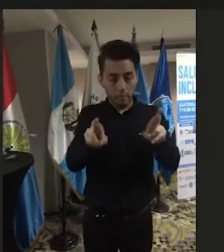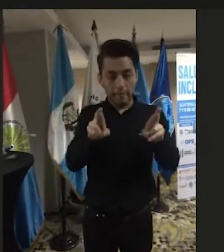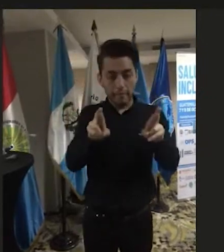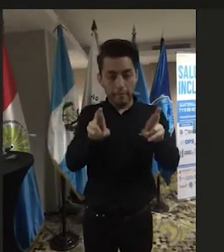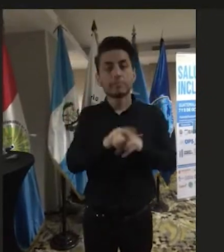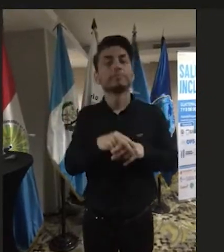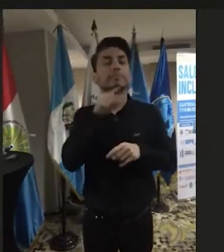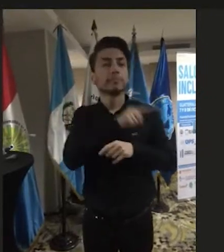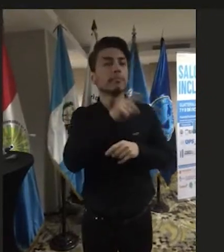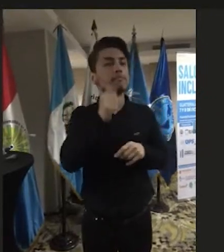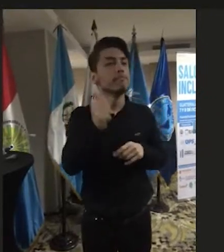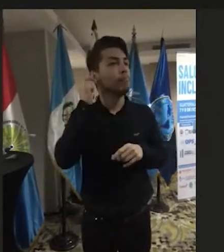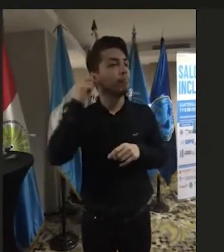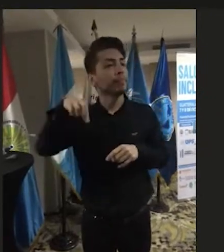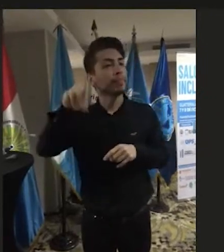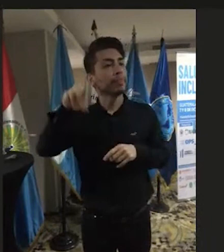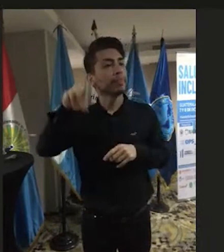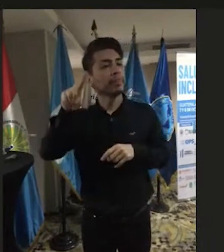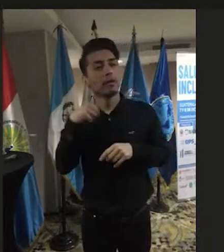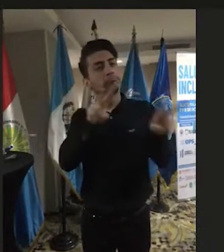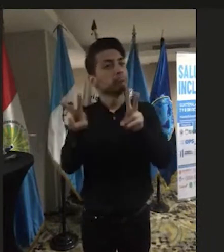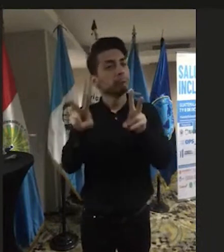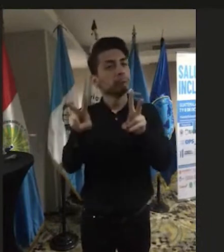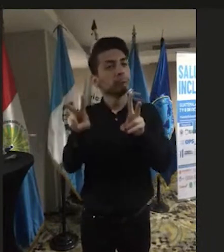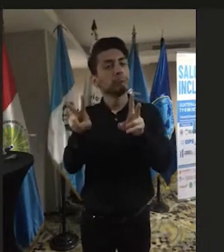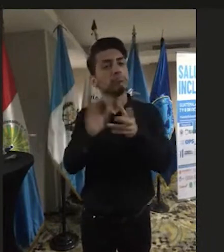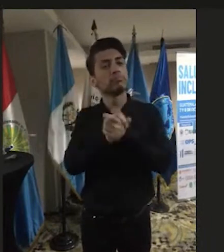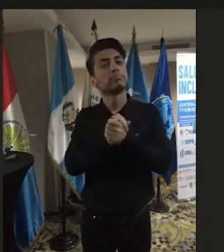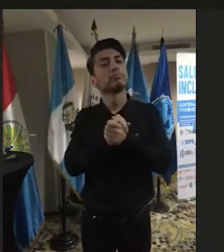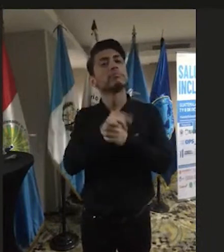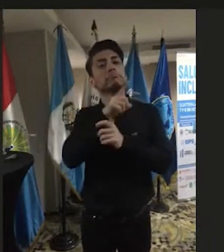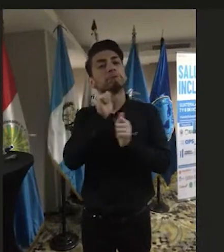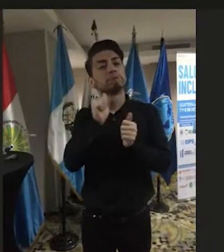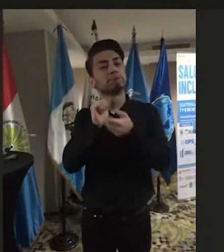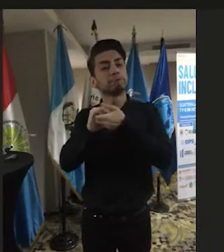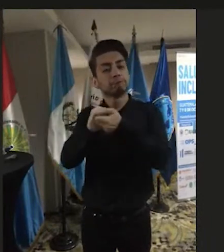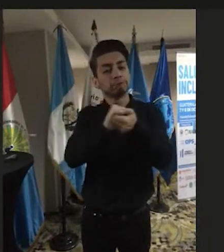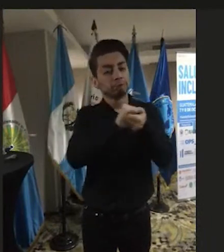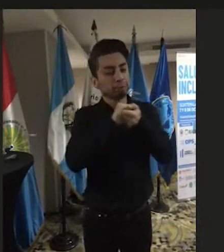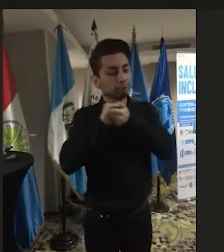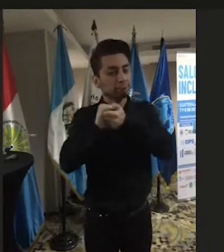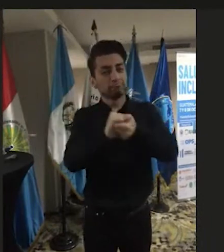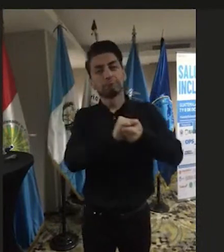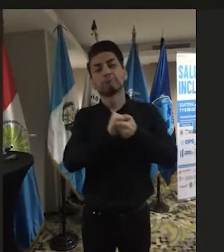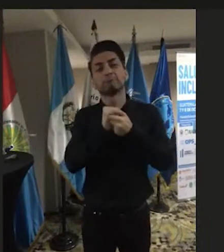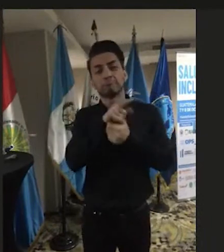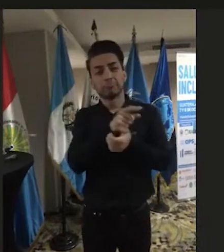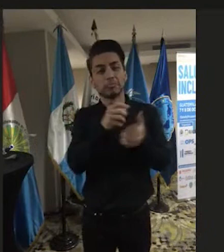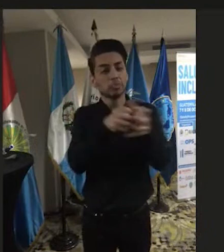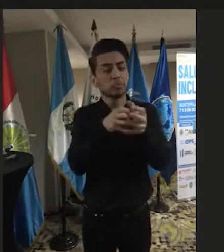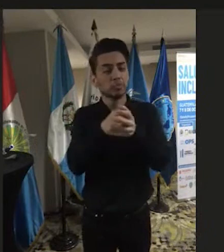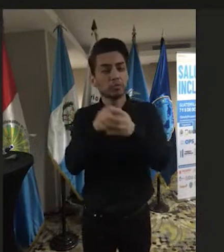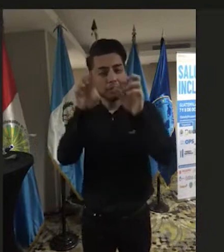en AGPD he visto algo muy importante. La solidaridad que hay entre los